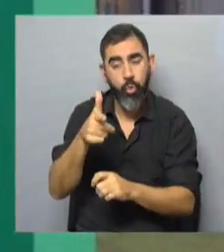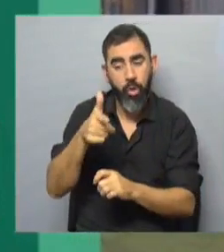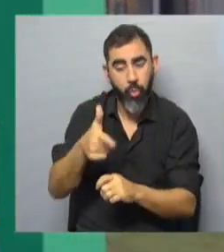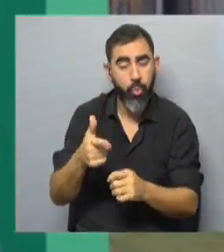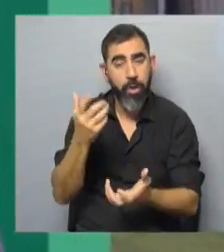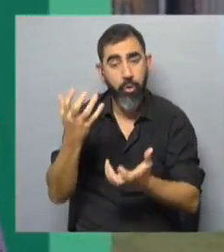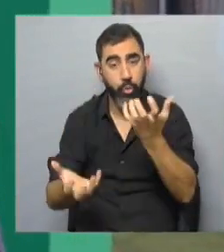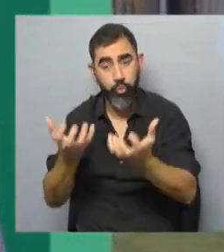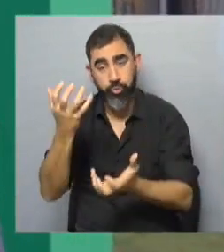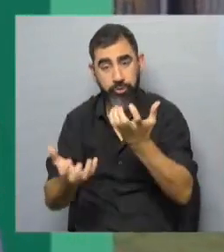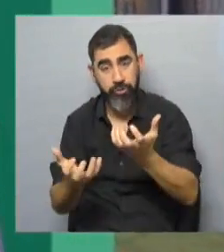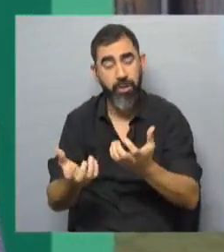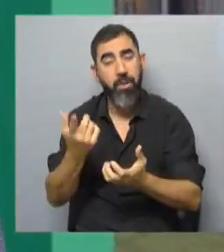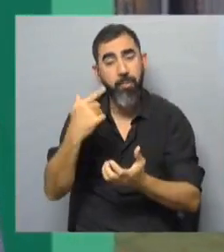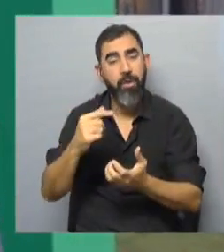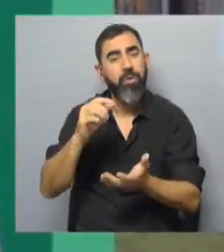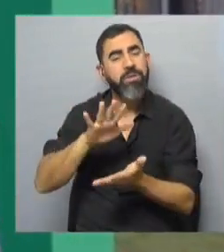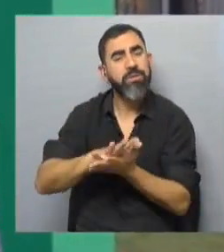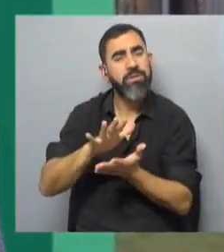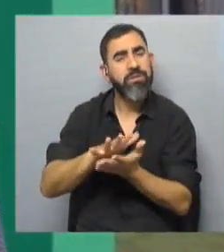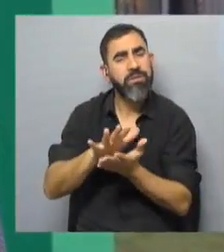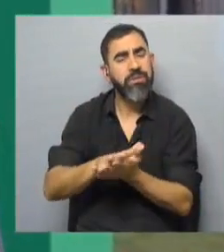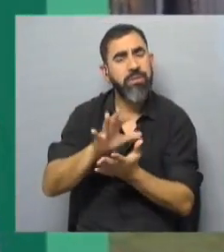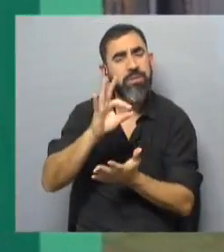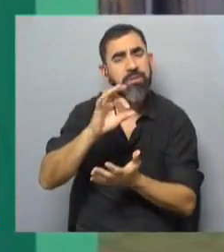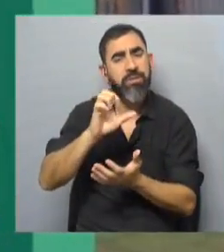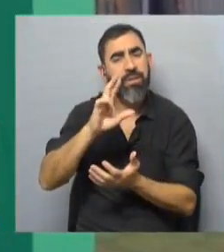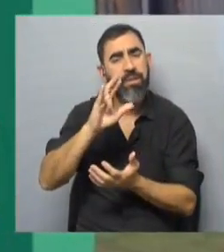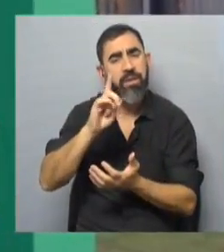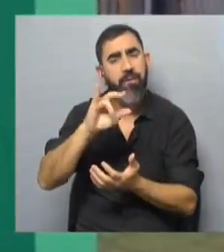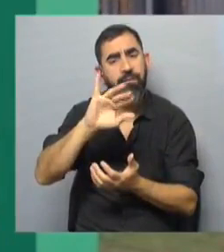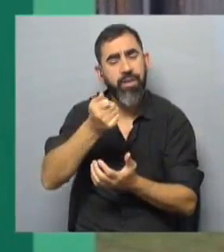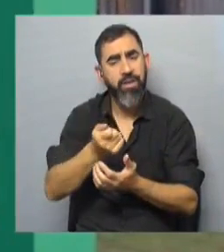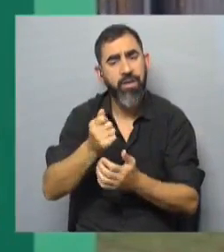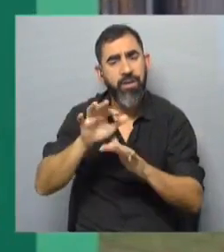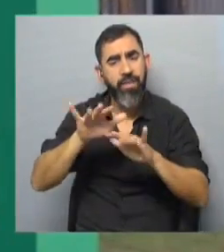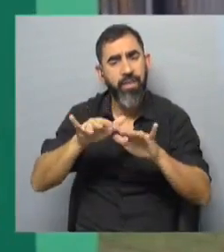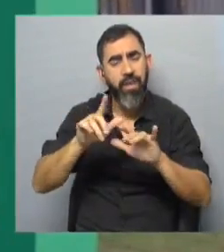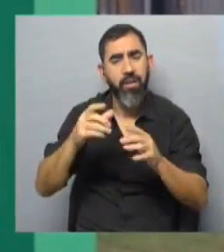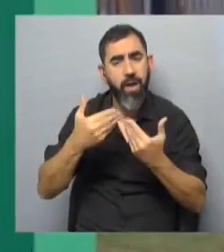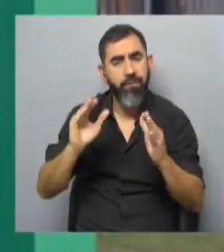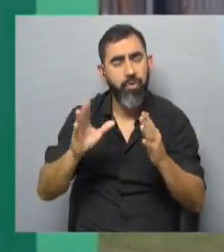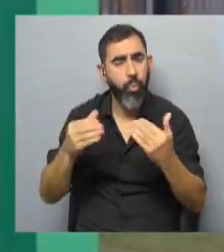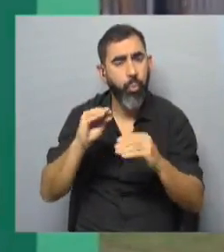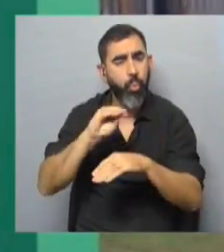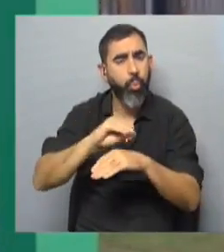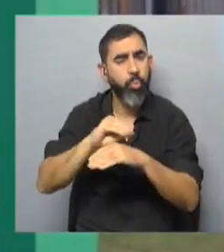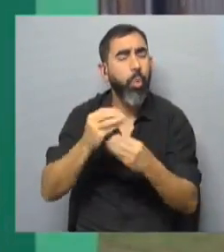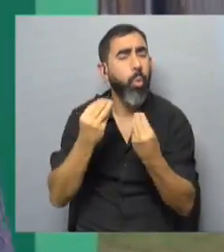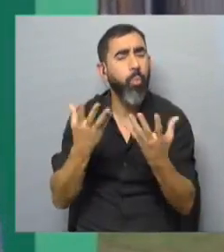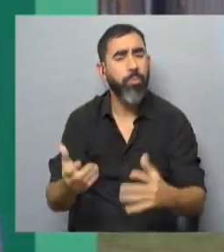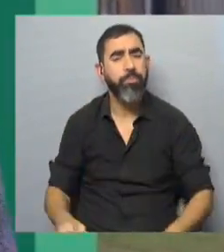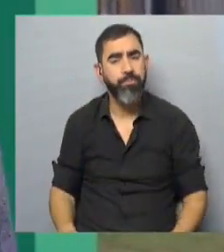Soldadura, cocina, pero el de serigrafía y el de alfabetización digital están abiertos permanentemente en los cursos. ¿Cómo es? Están